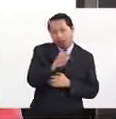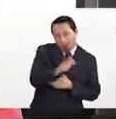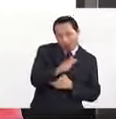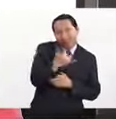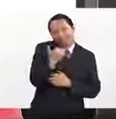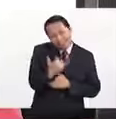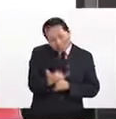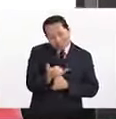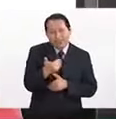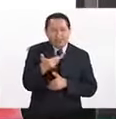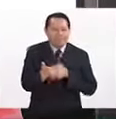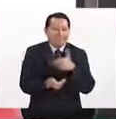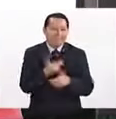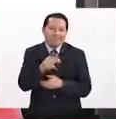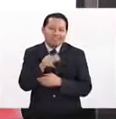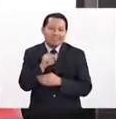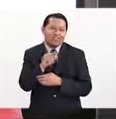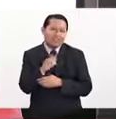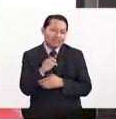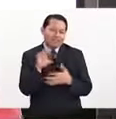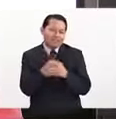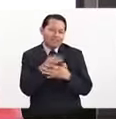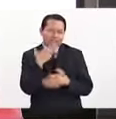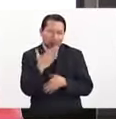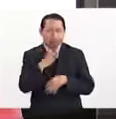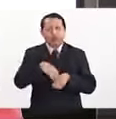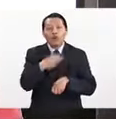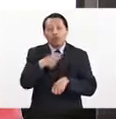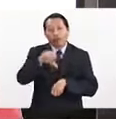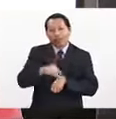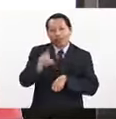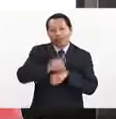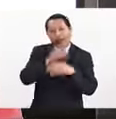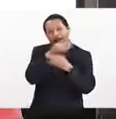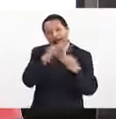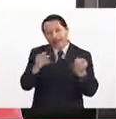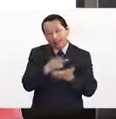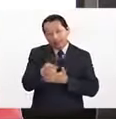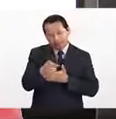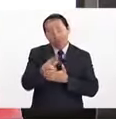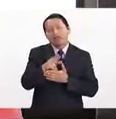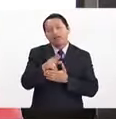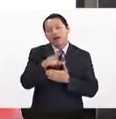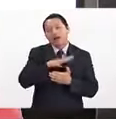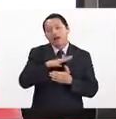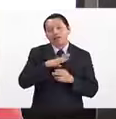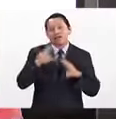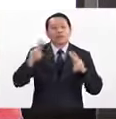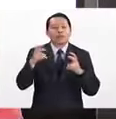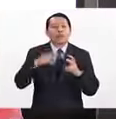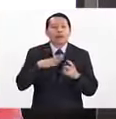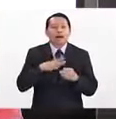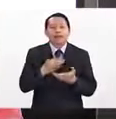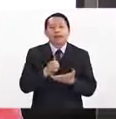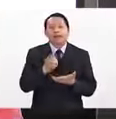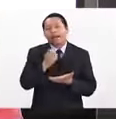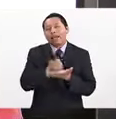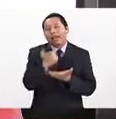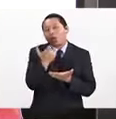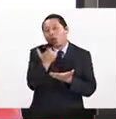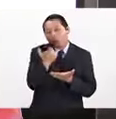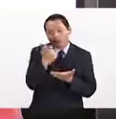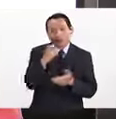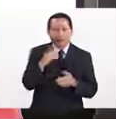Prueba de ello, bueno, pues el premio Nobel que anuncian hoy. El día de hoy es de la perspectiva de la economía conductual. Pati, la